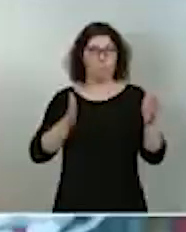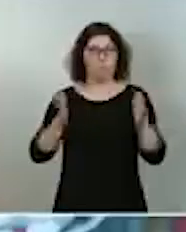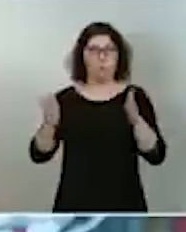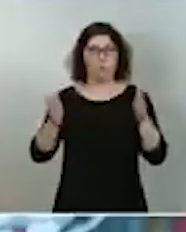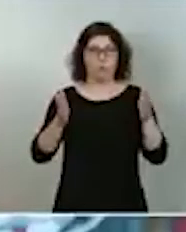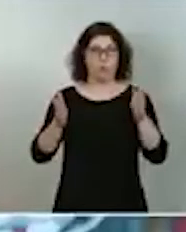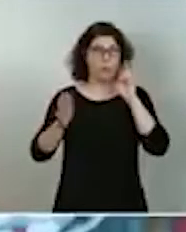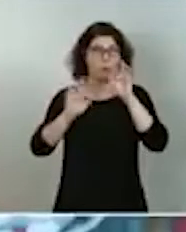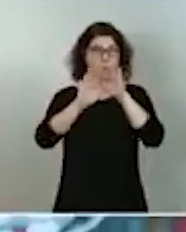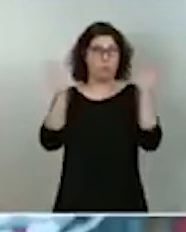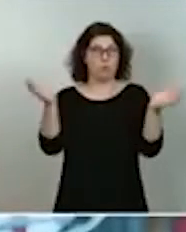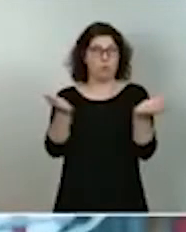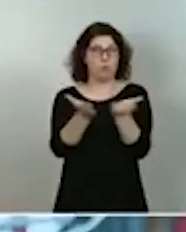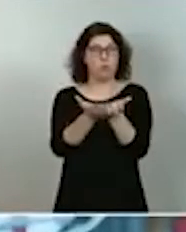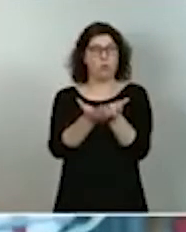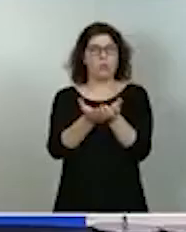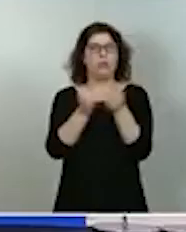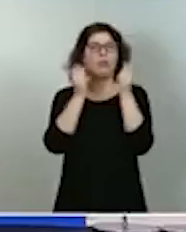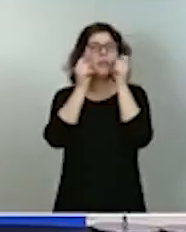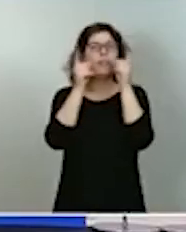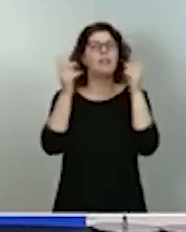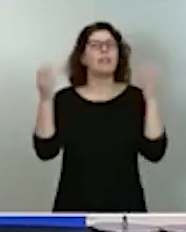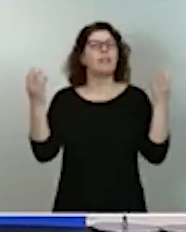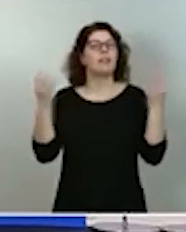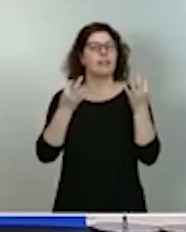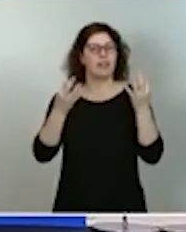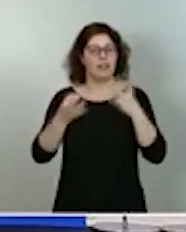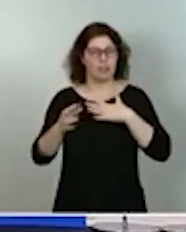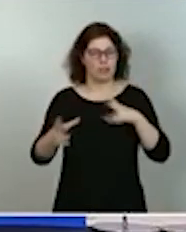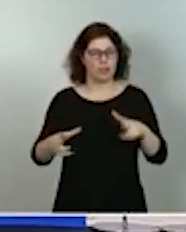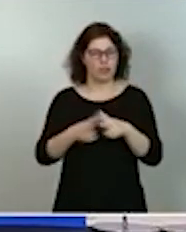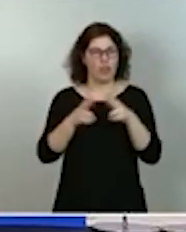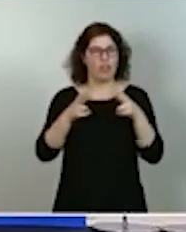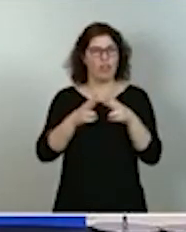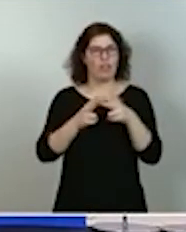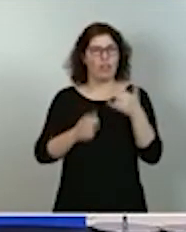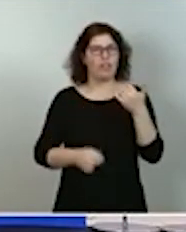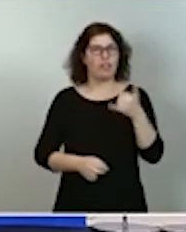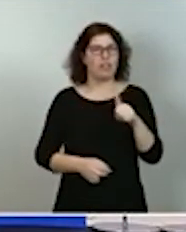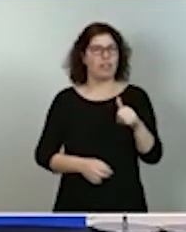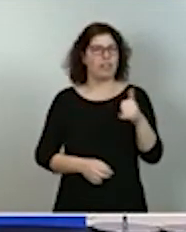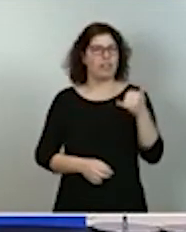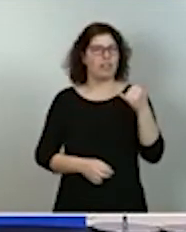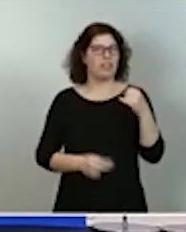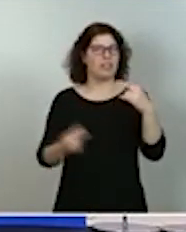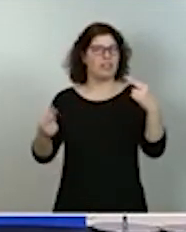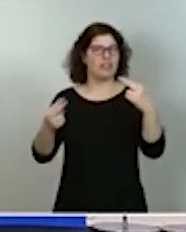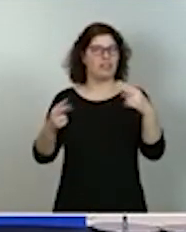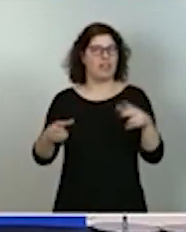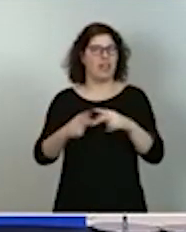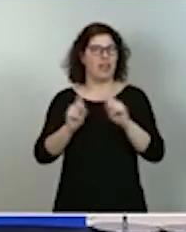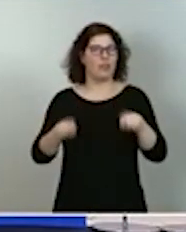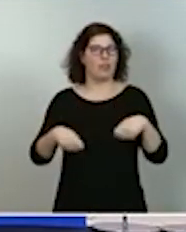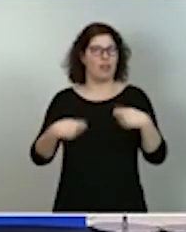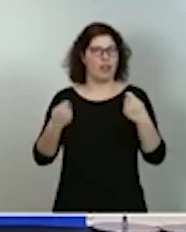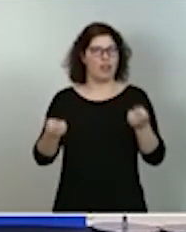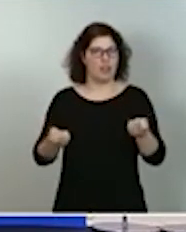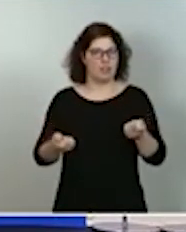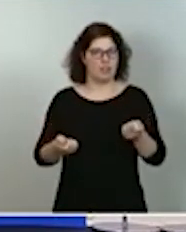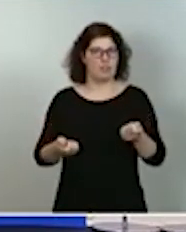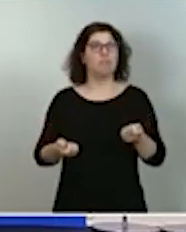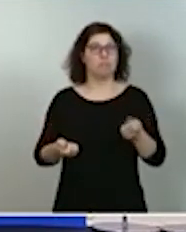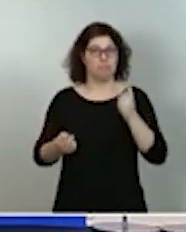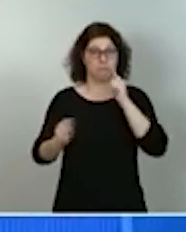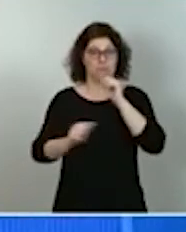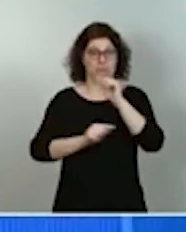la inmensa vulnerabilidad de nuestras sociedades ante la naturaleza, en este caso, ante un virus cuyo origen esté